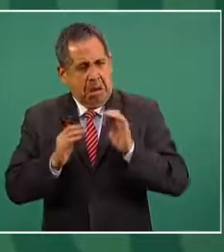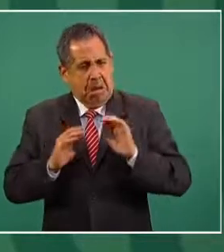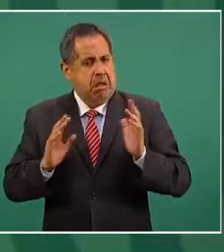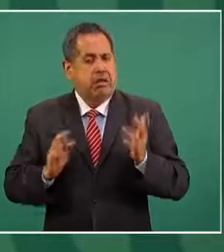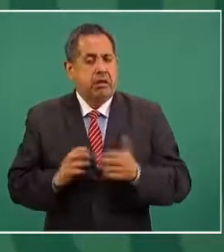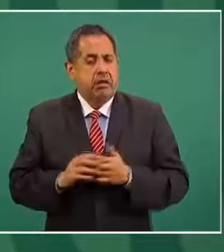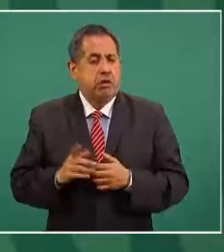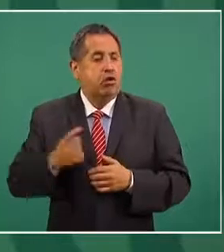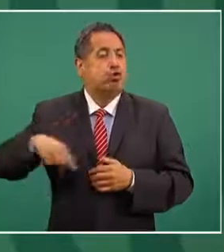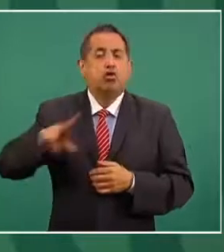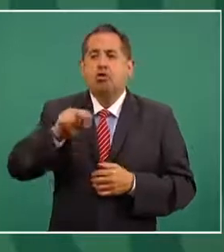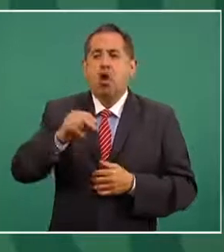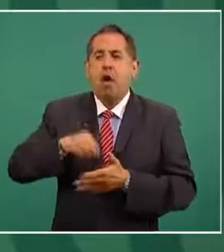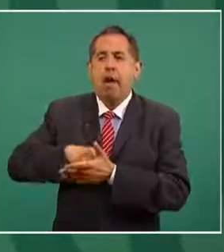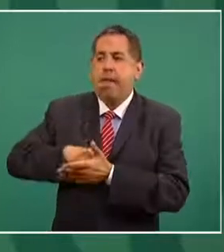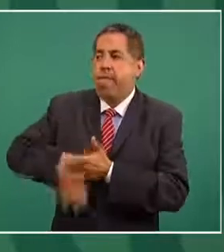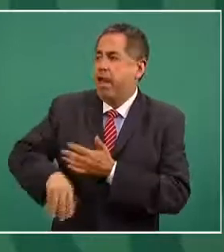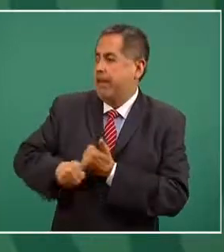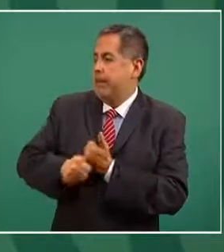reservamos no